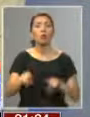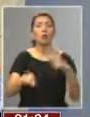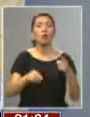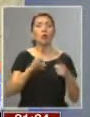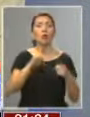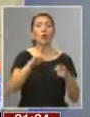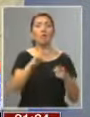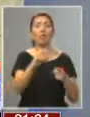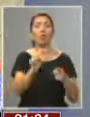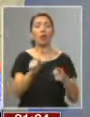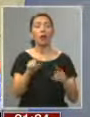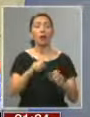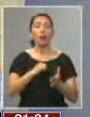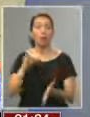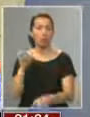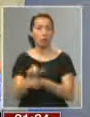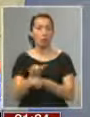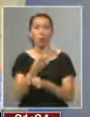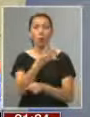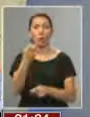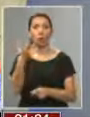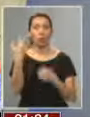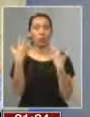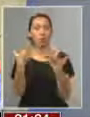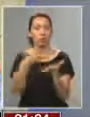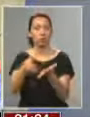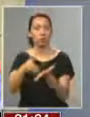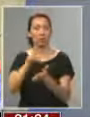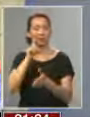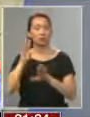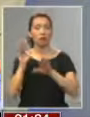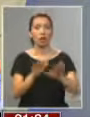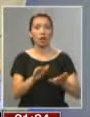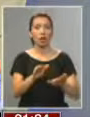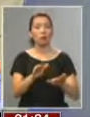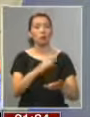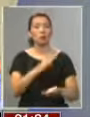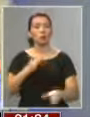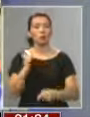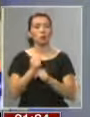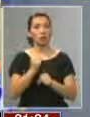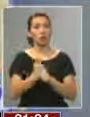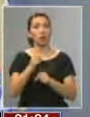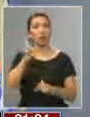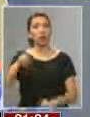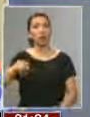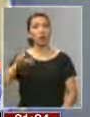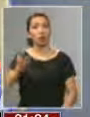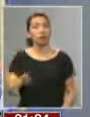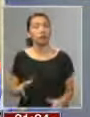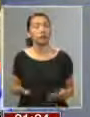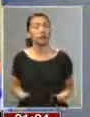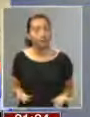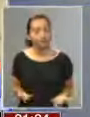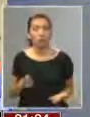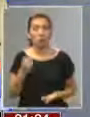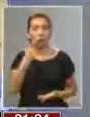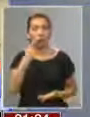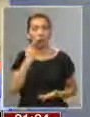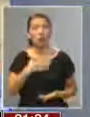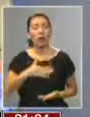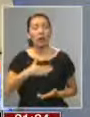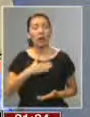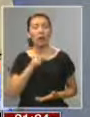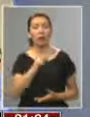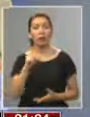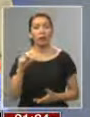chileno con 410 millones de dólares y no ha respaldado a la Ministra del Trabajo, Jimena Rincón? Lo que tenemos que preguntarnos es, ¿por qué un hombre que quiere a la